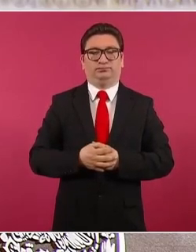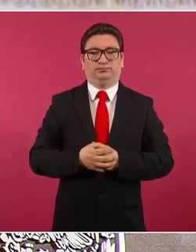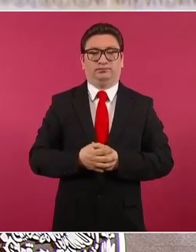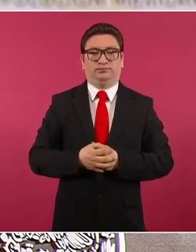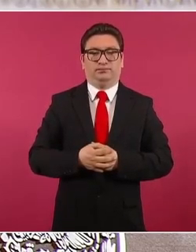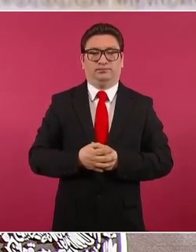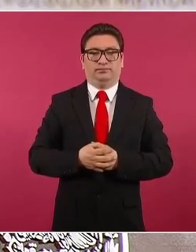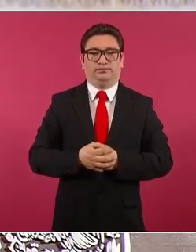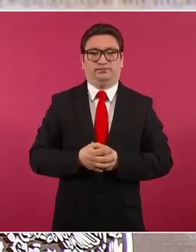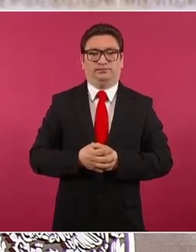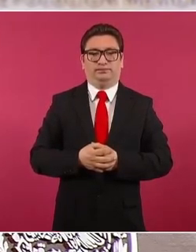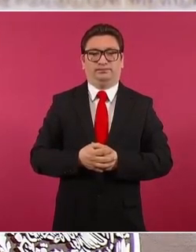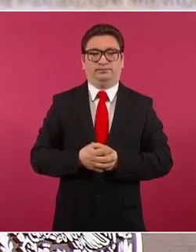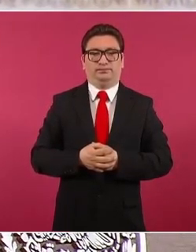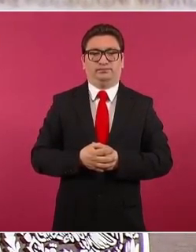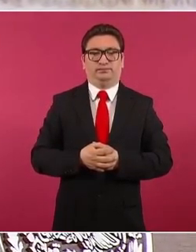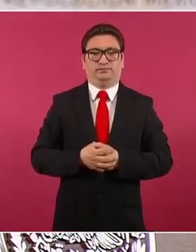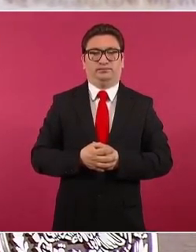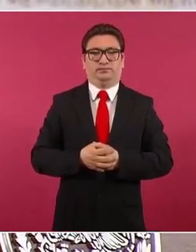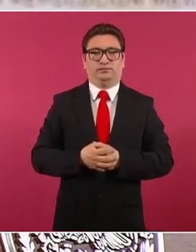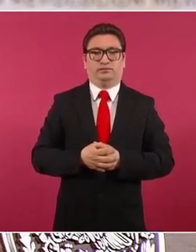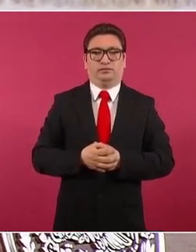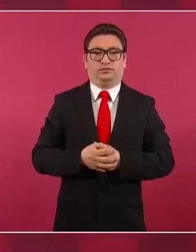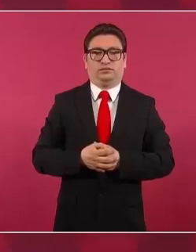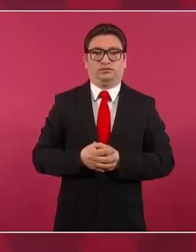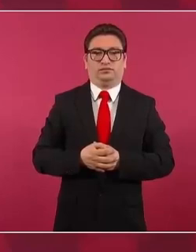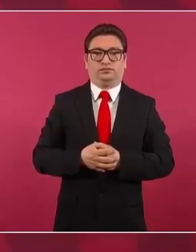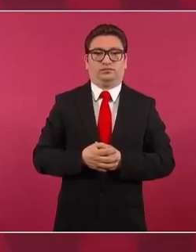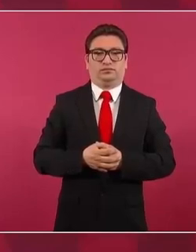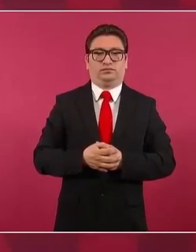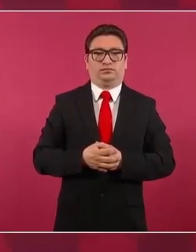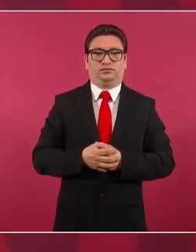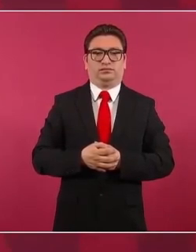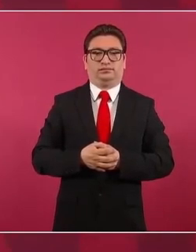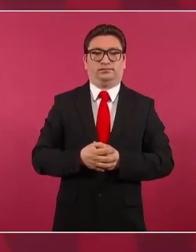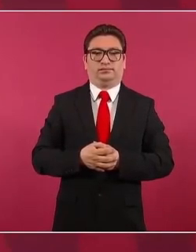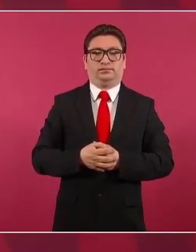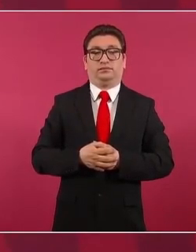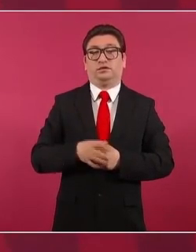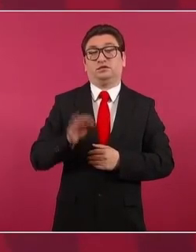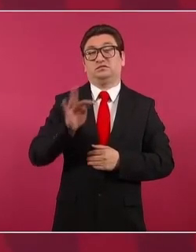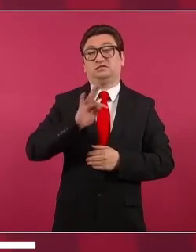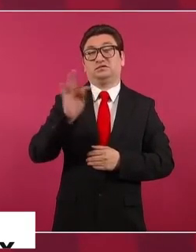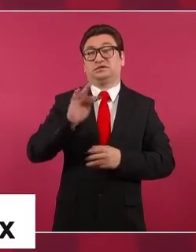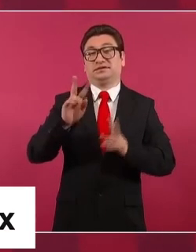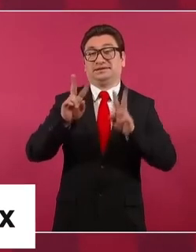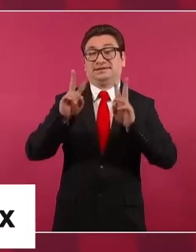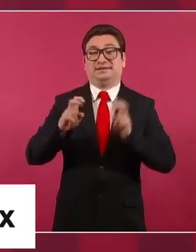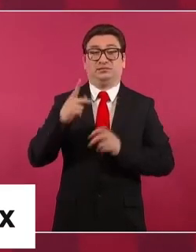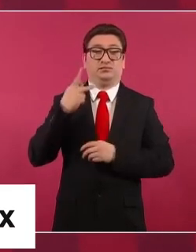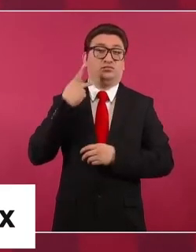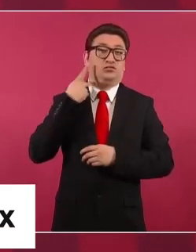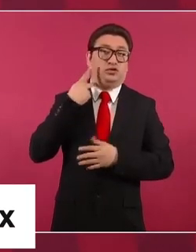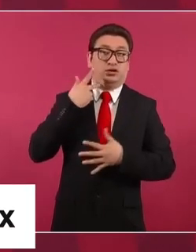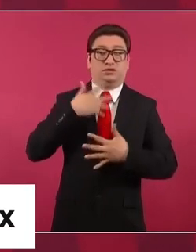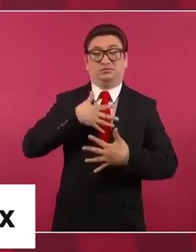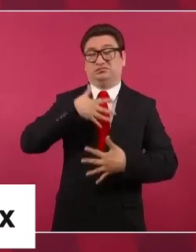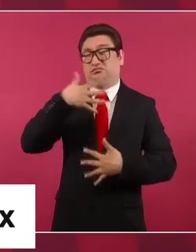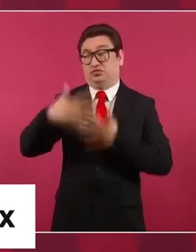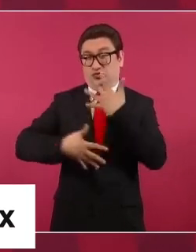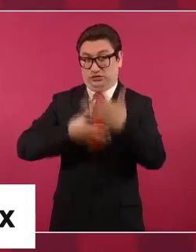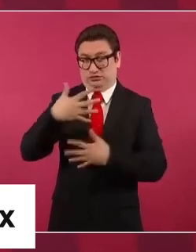Y si son cuestiones políticas o de violencia, que también